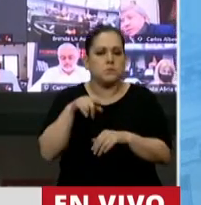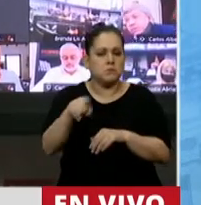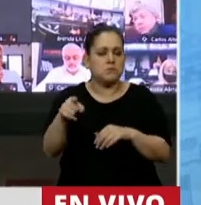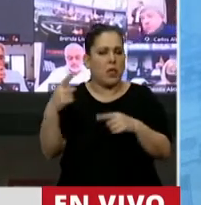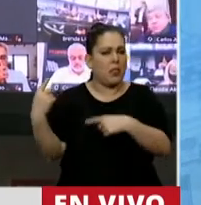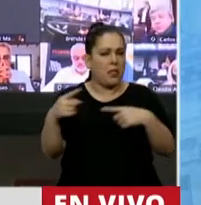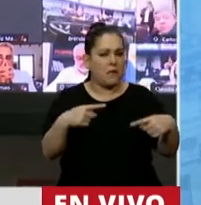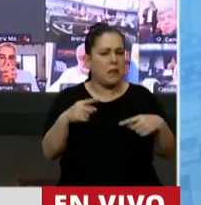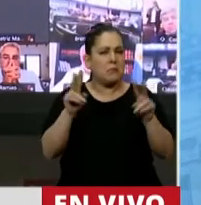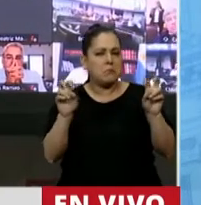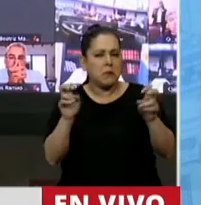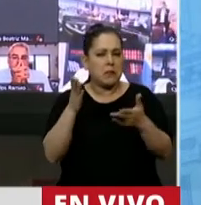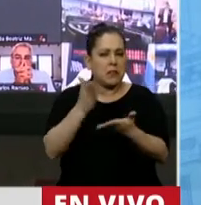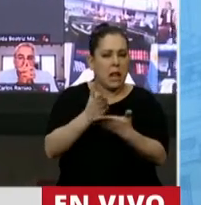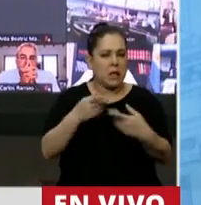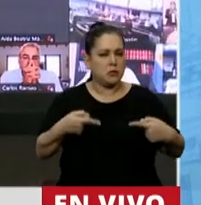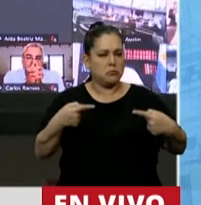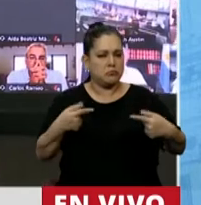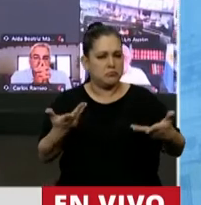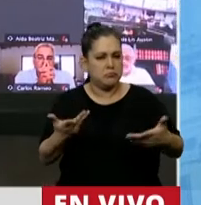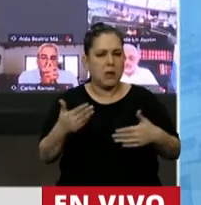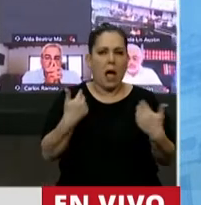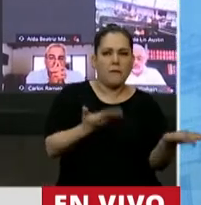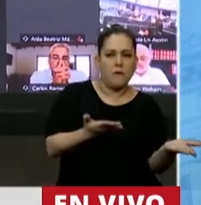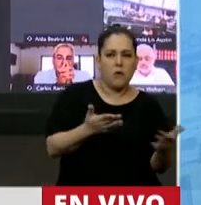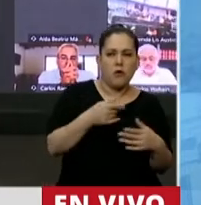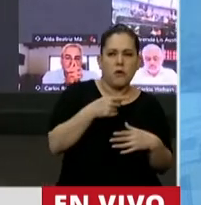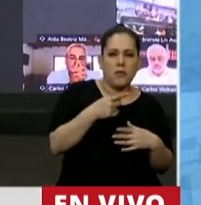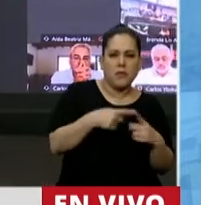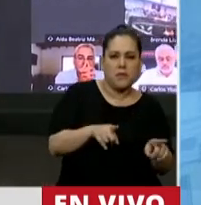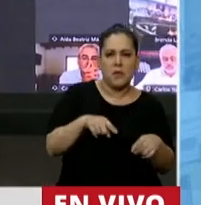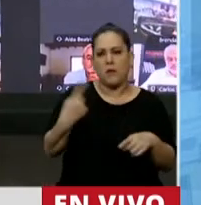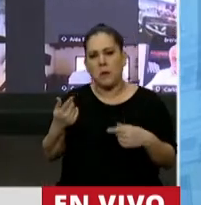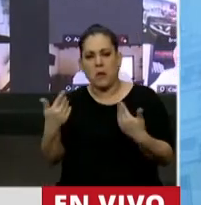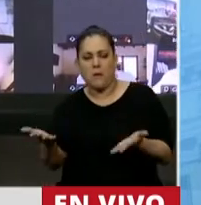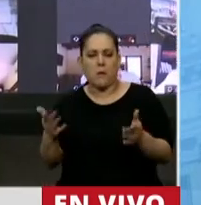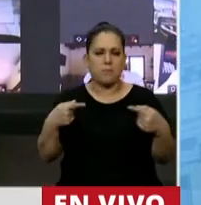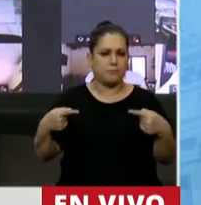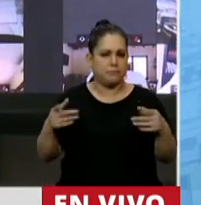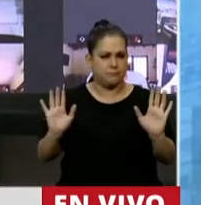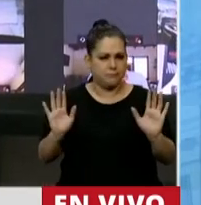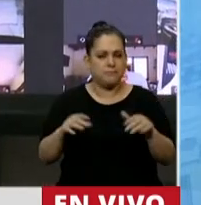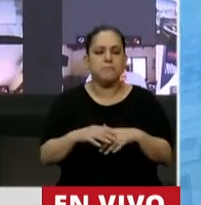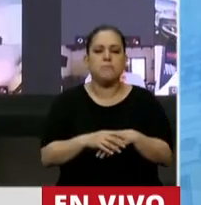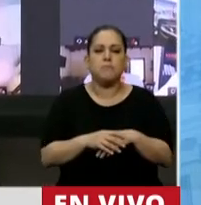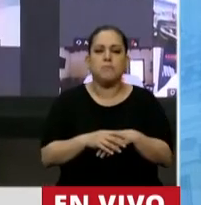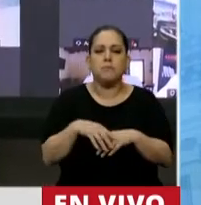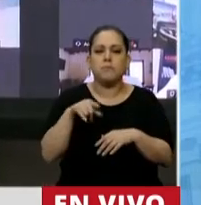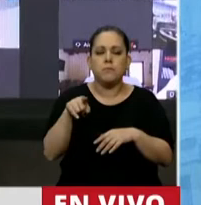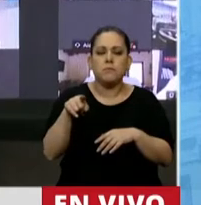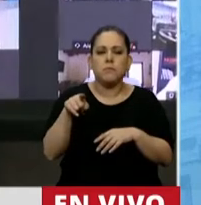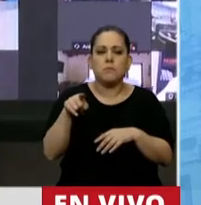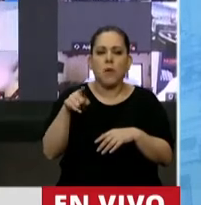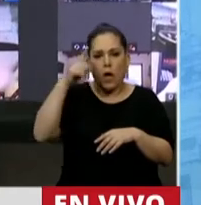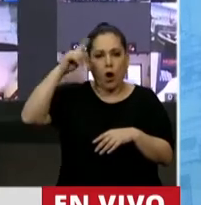derecho, ¿no? ¿Cómo se mira un fallo si se pone de lado o del otro lado de la biblioteca? Miren, el fallo tan disfó muy claro a la Corte.